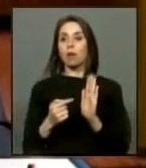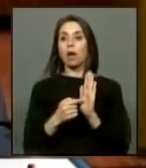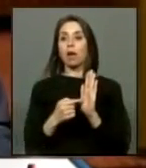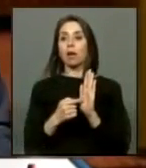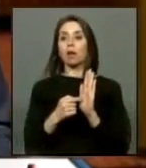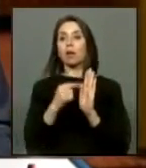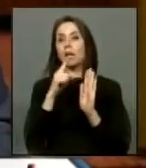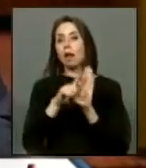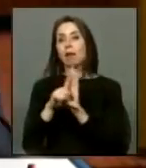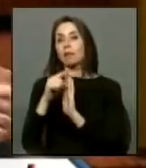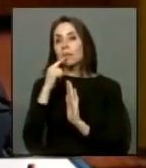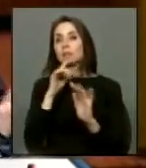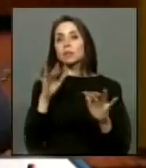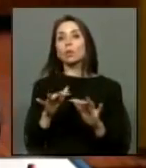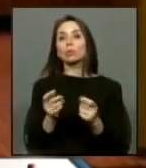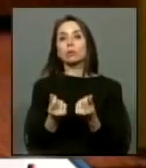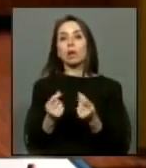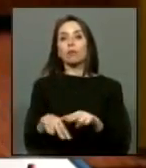dineros públicos. Muchas gracias.